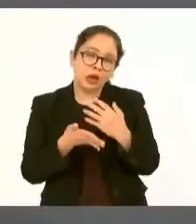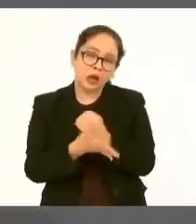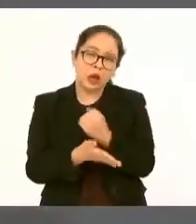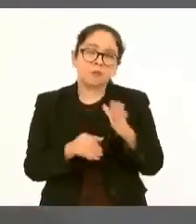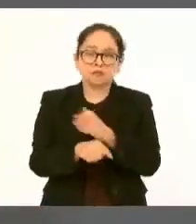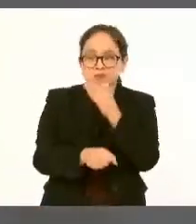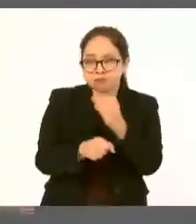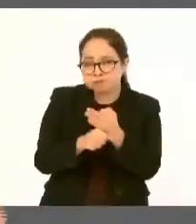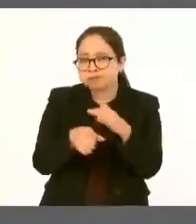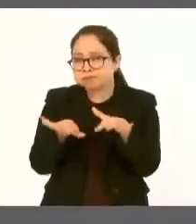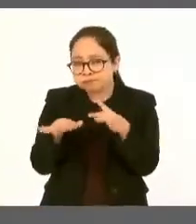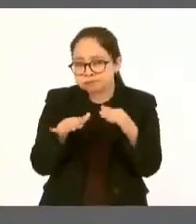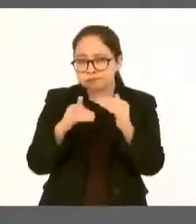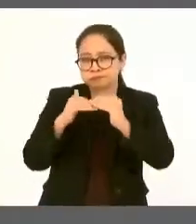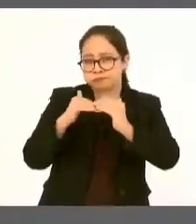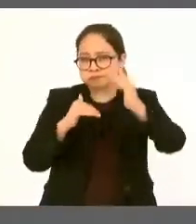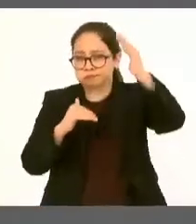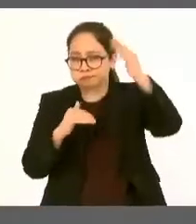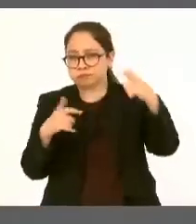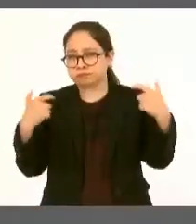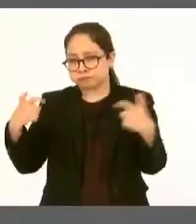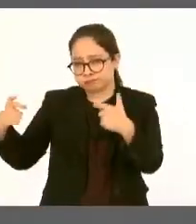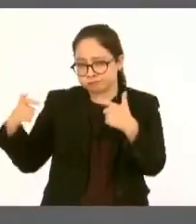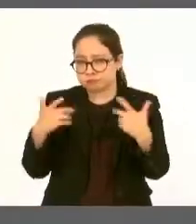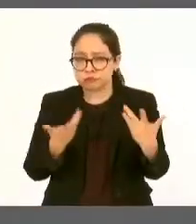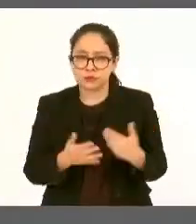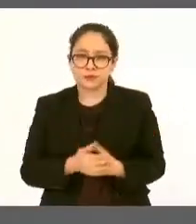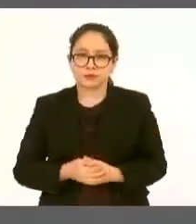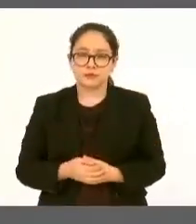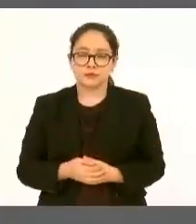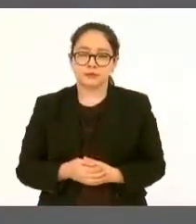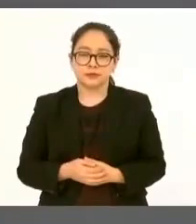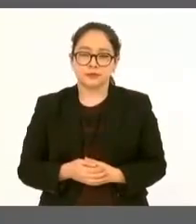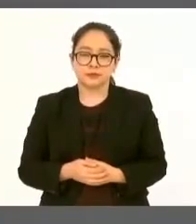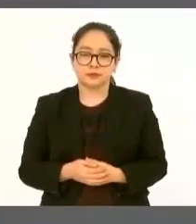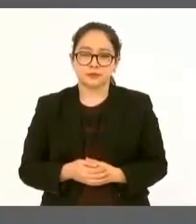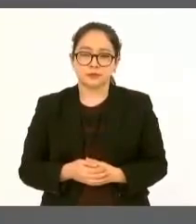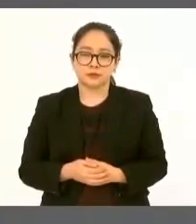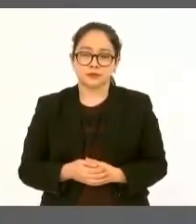no vamos a excluir a nadie.